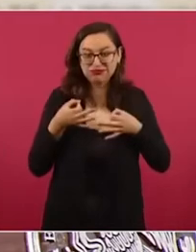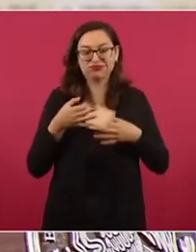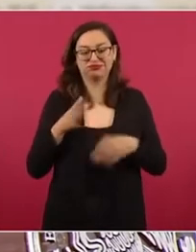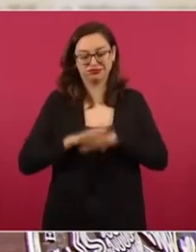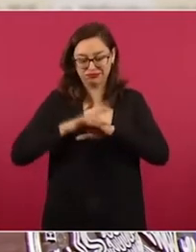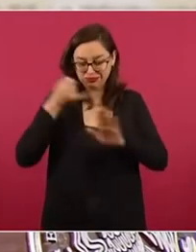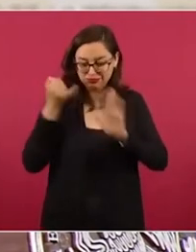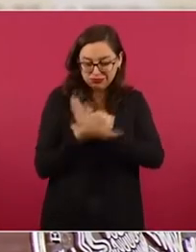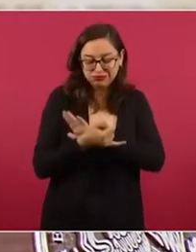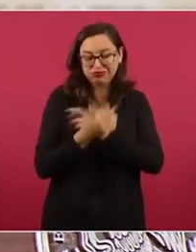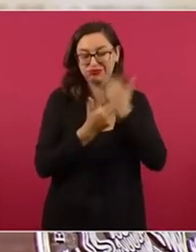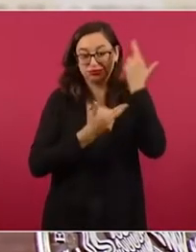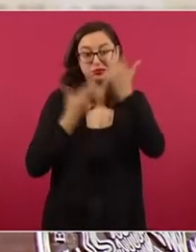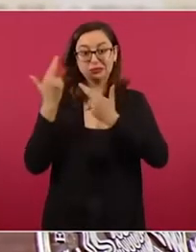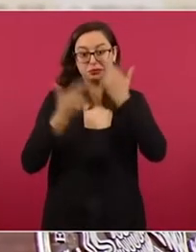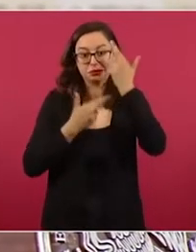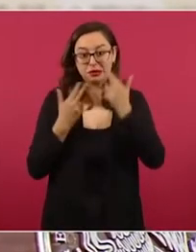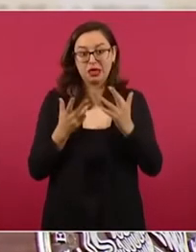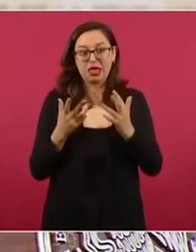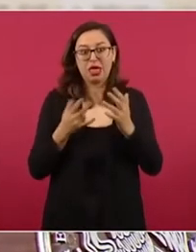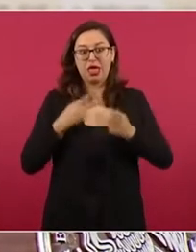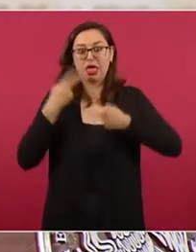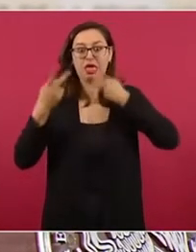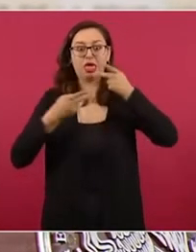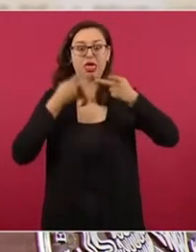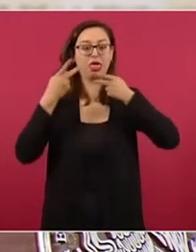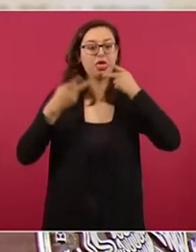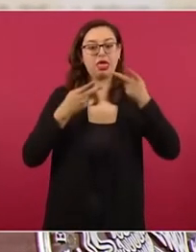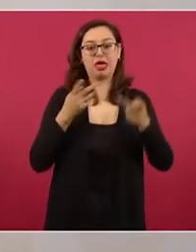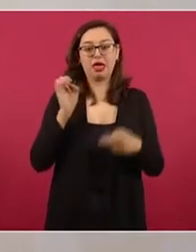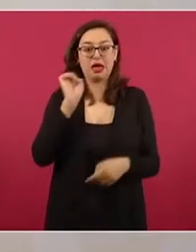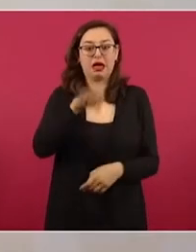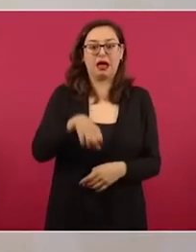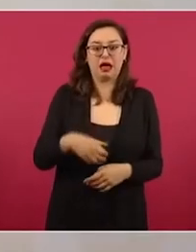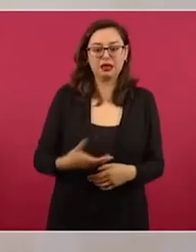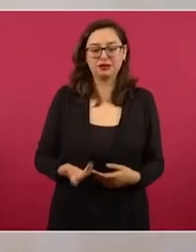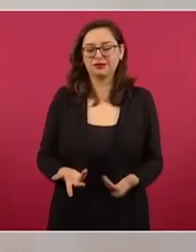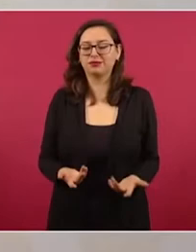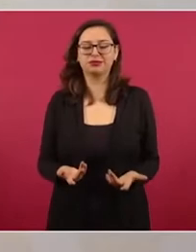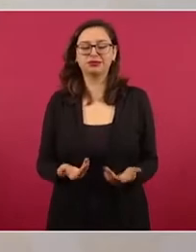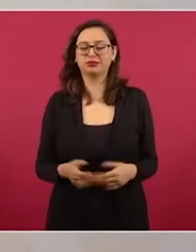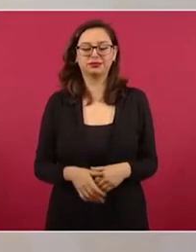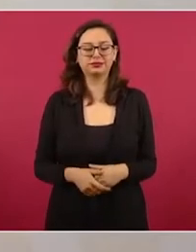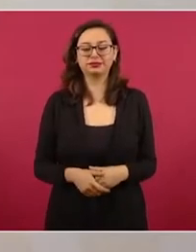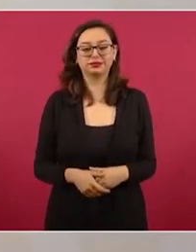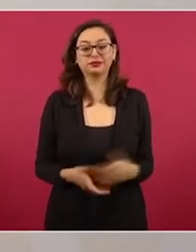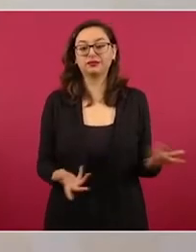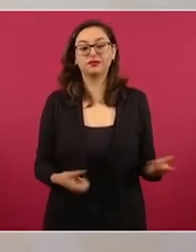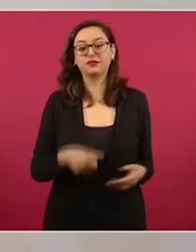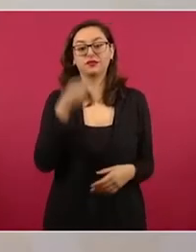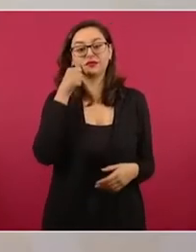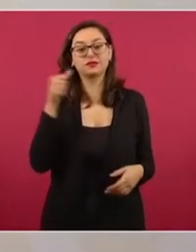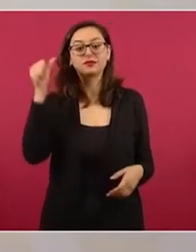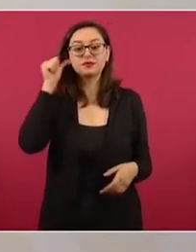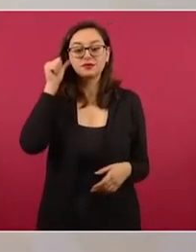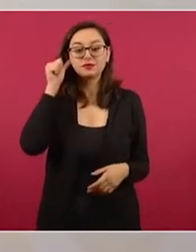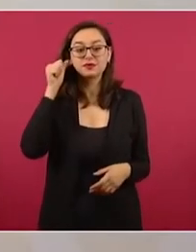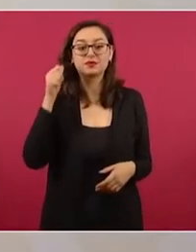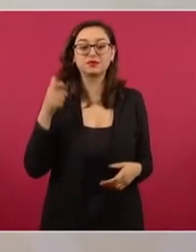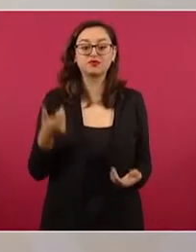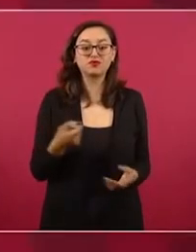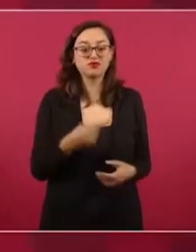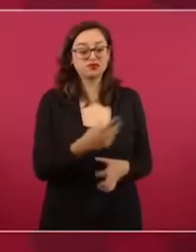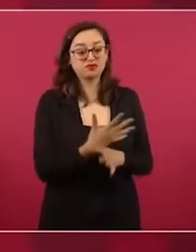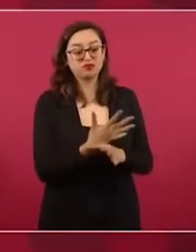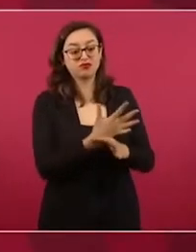ayer, celebrando de seis